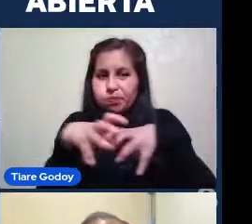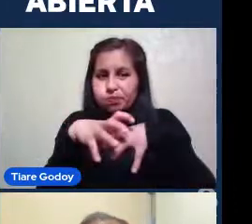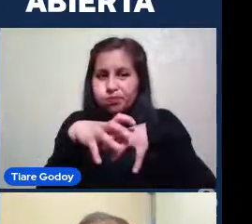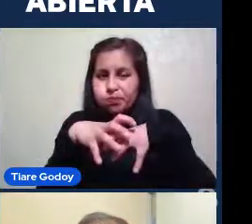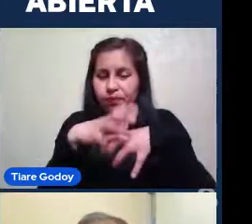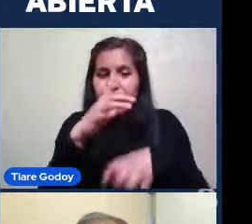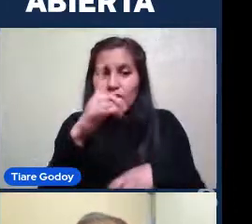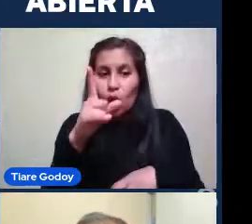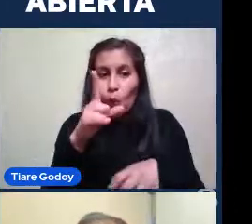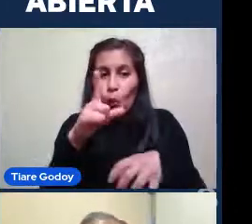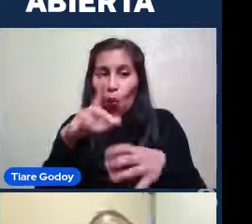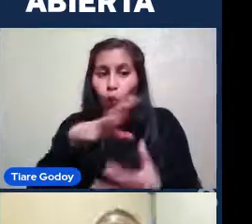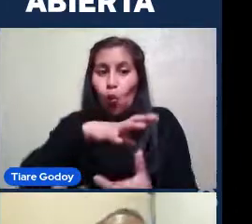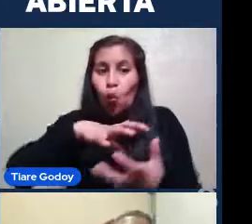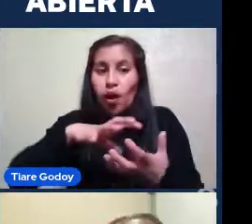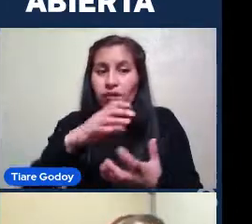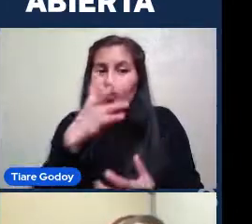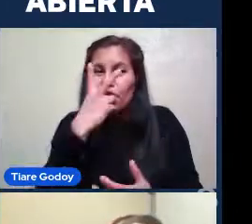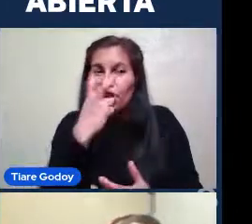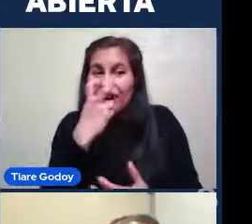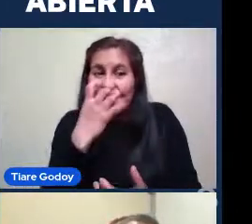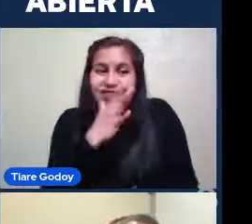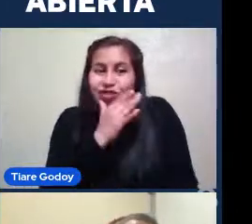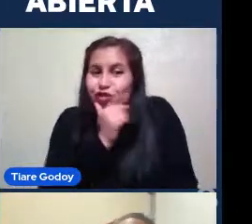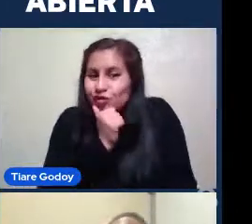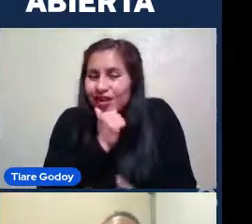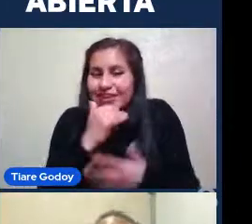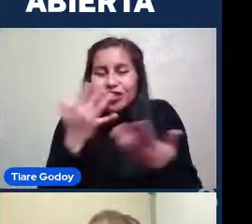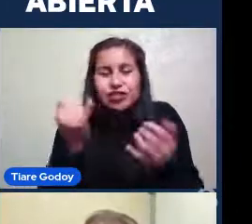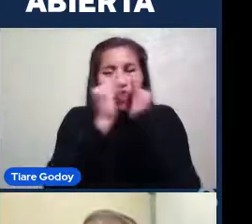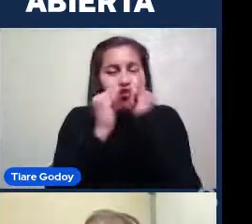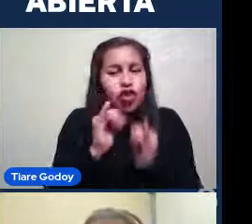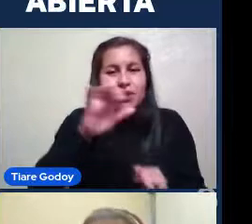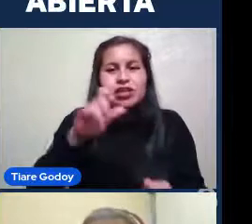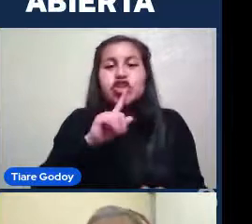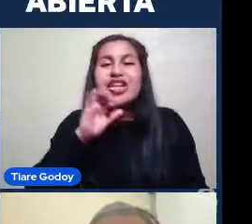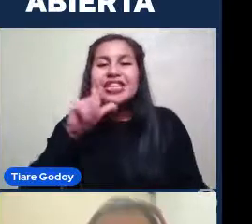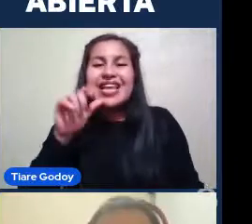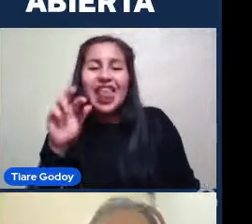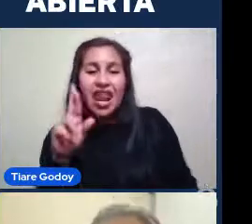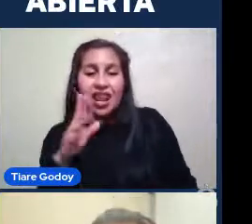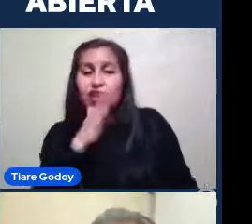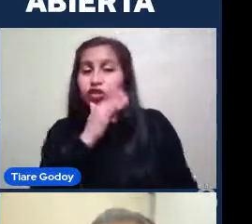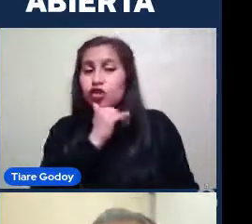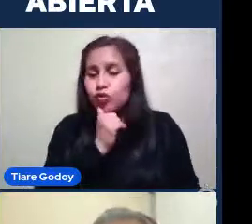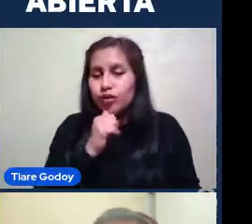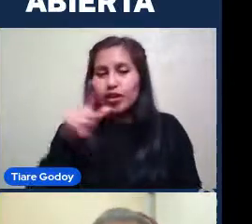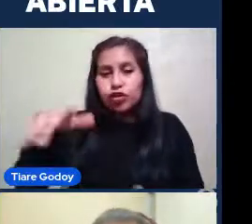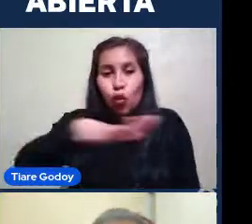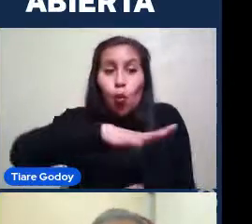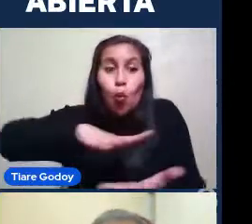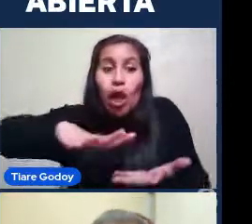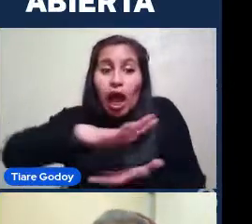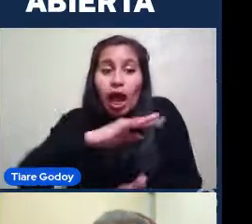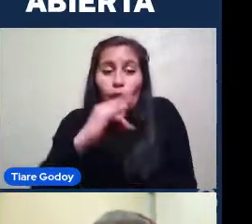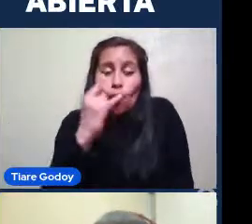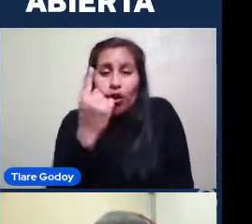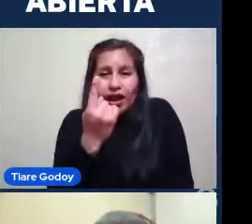No hay más gas Disponible Y por lo tanto No hay más Formación estelar Y así entonces Una galaxia Tras haber perdido Su forma